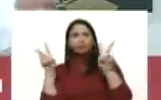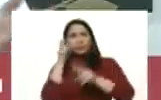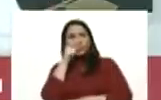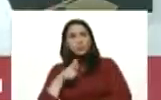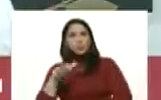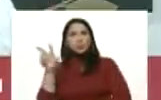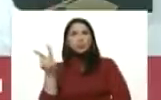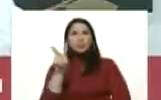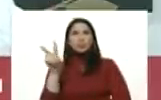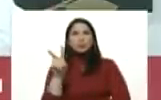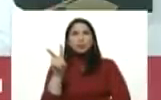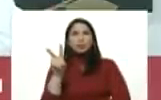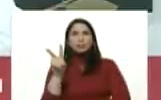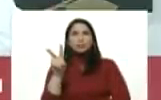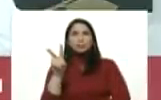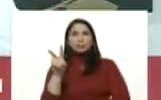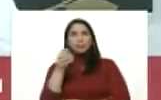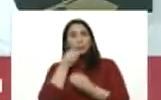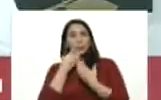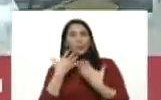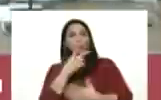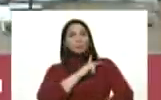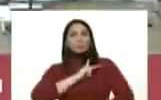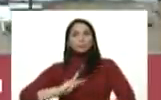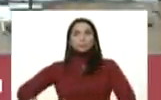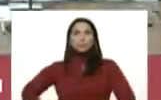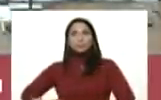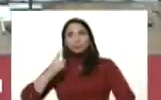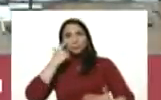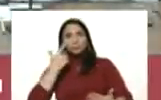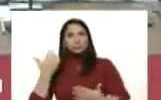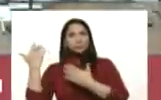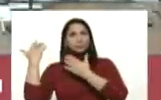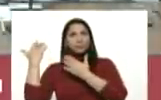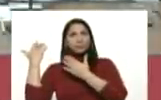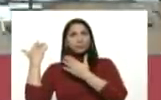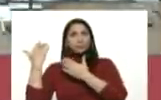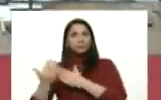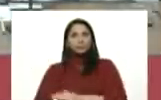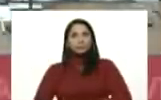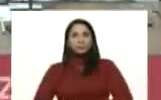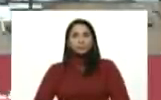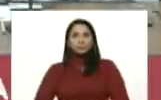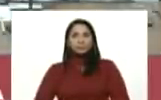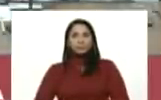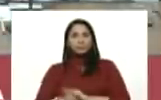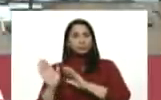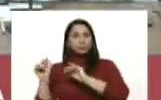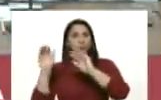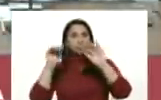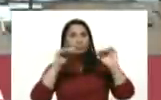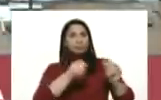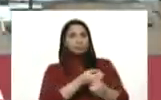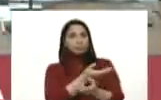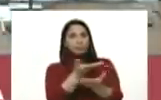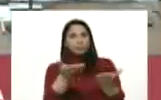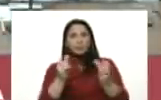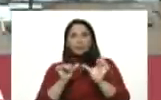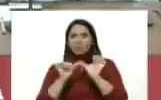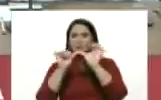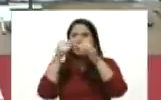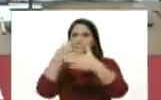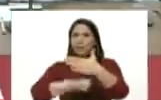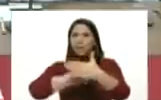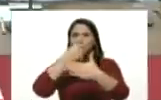pueblo de Venezuela bueno señora vicepresidenta le doy el pase me despido de ustedes sigamos en